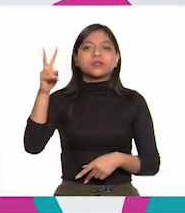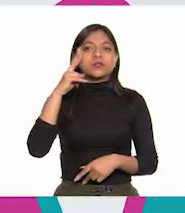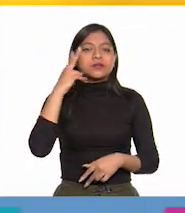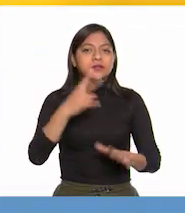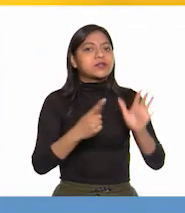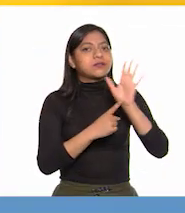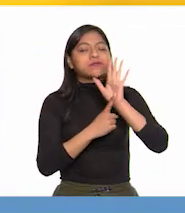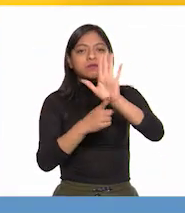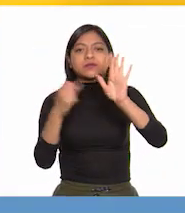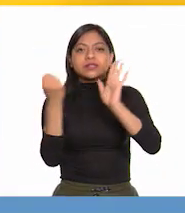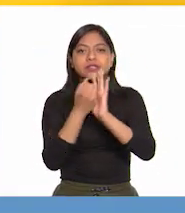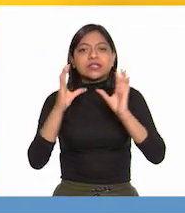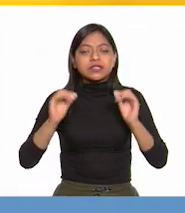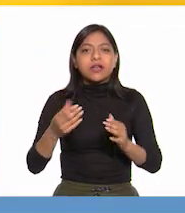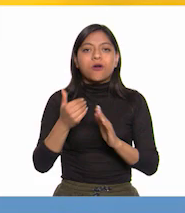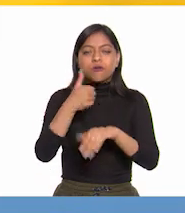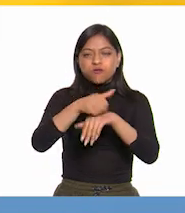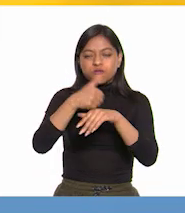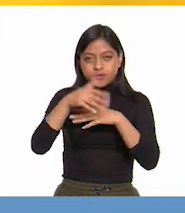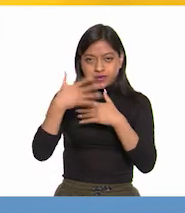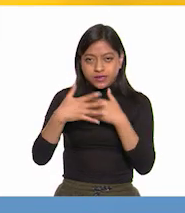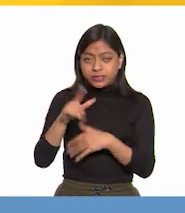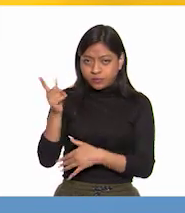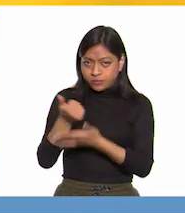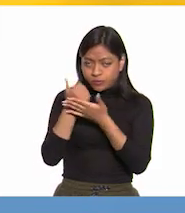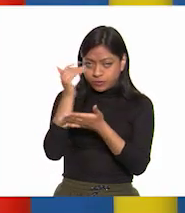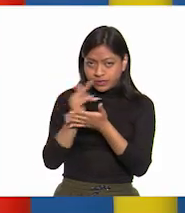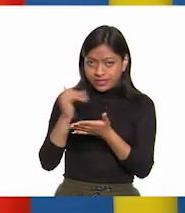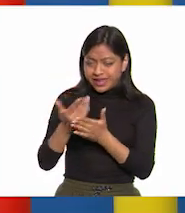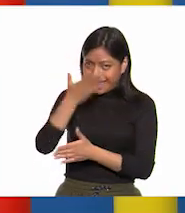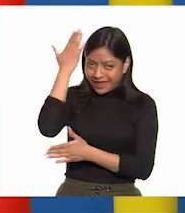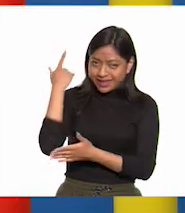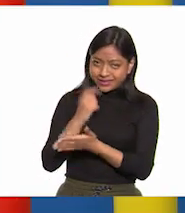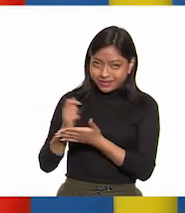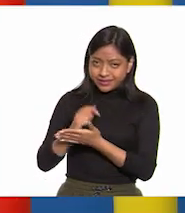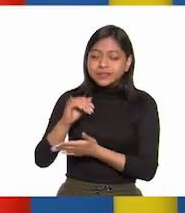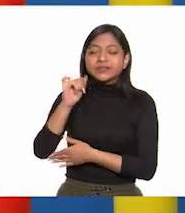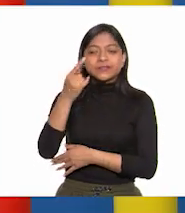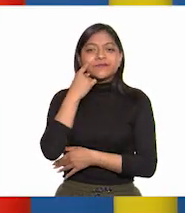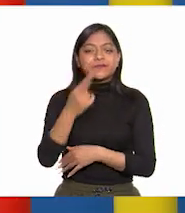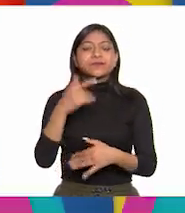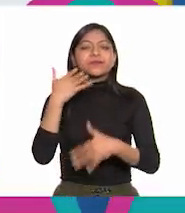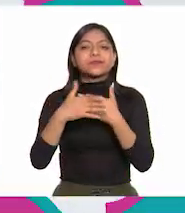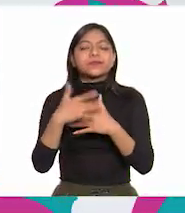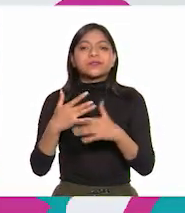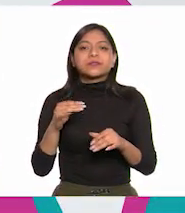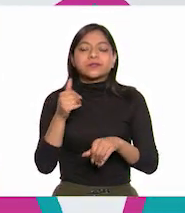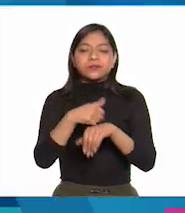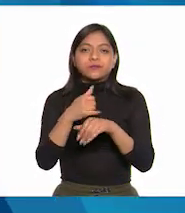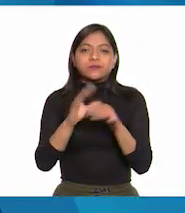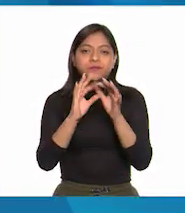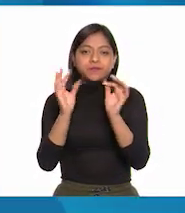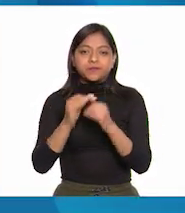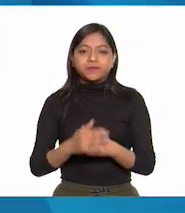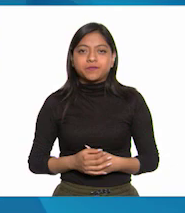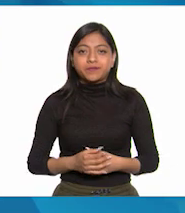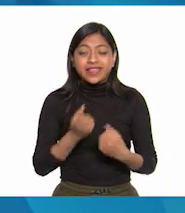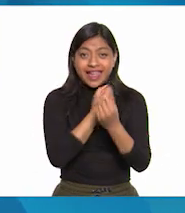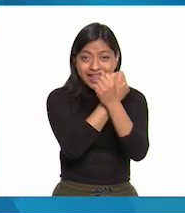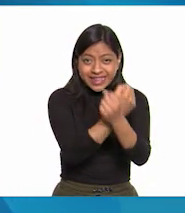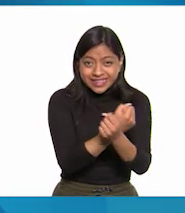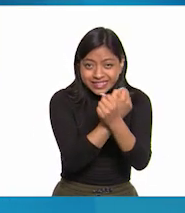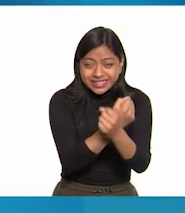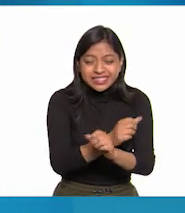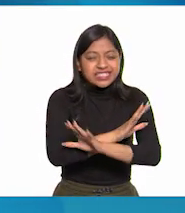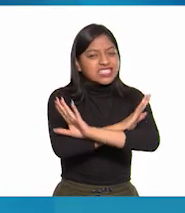O el artículo 15. ¿Me ayudas a leerlo, por favor? Claro que sí, maestra. El artículo 15 dice que la esclavitud